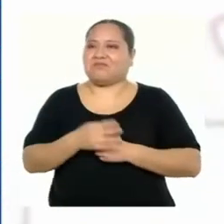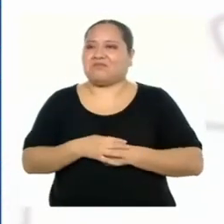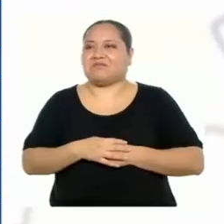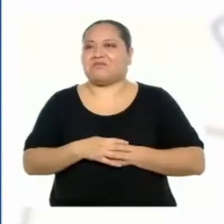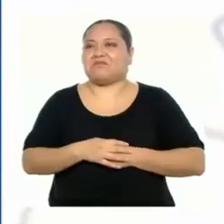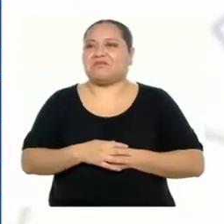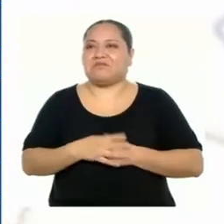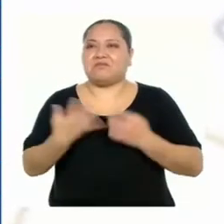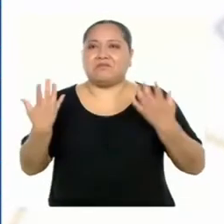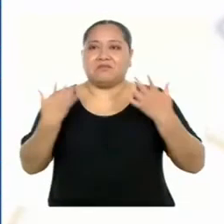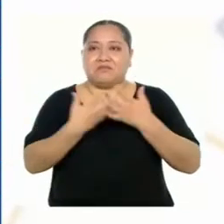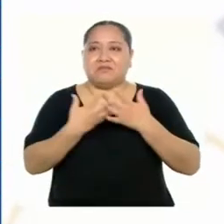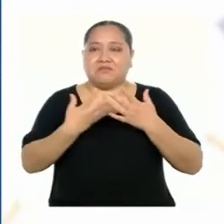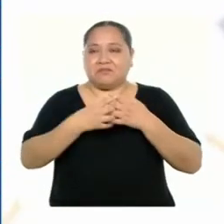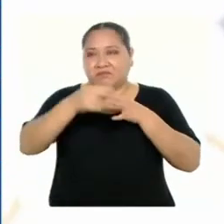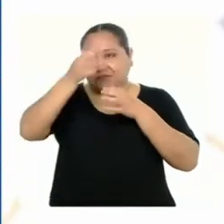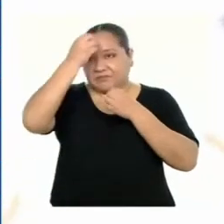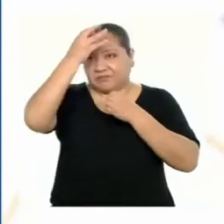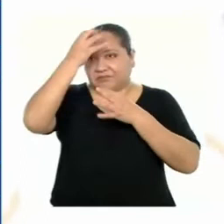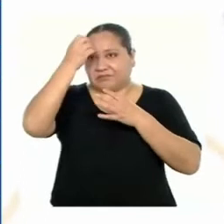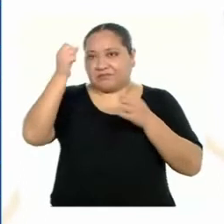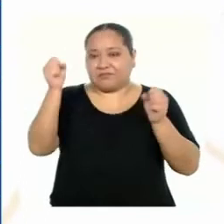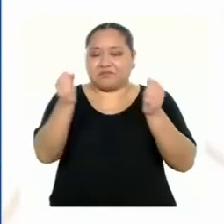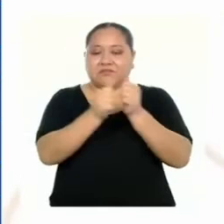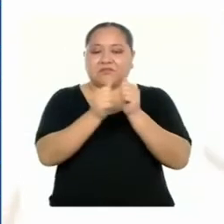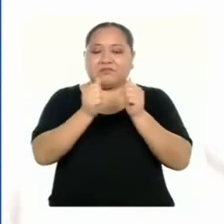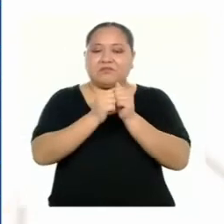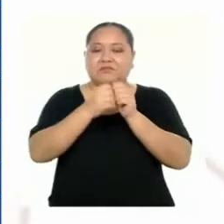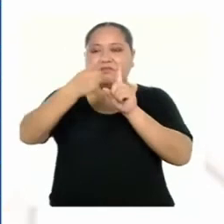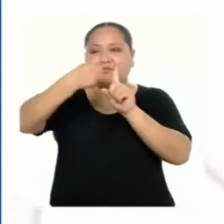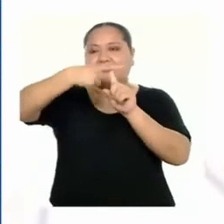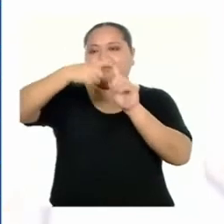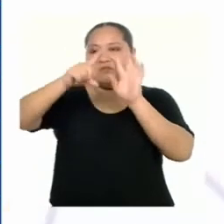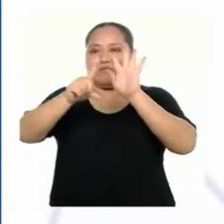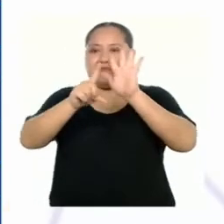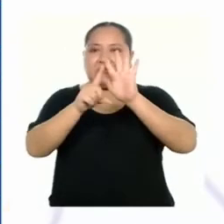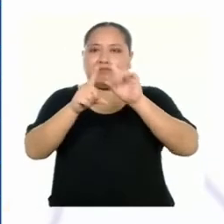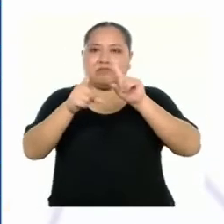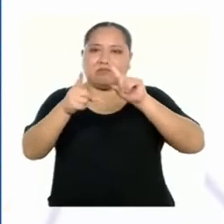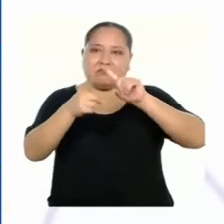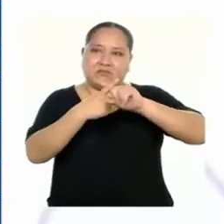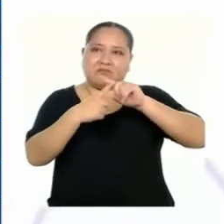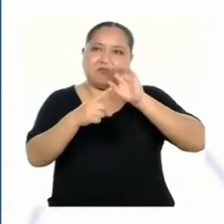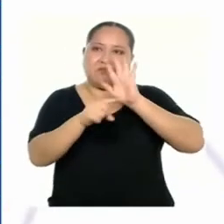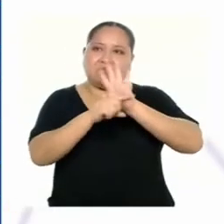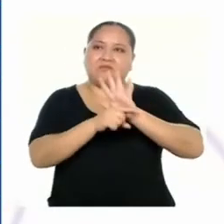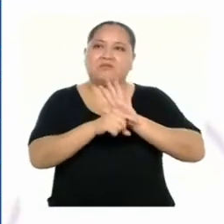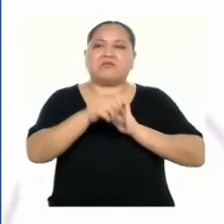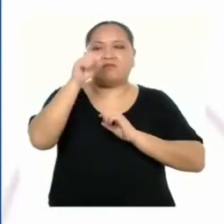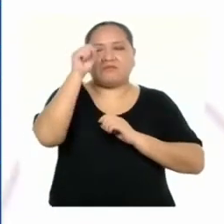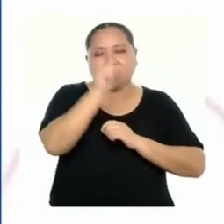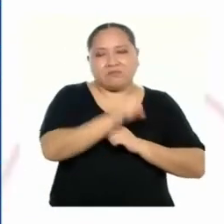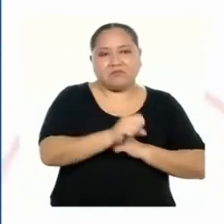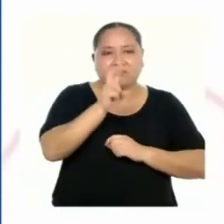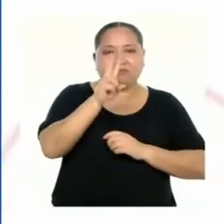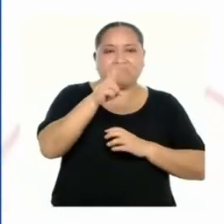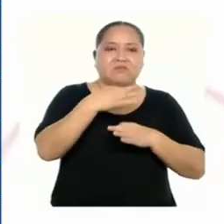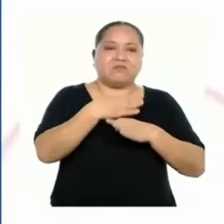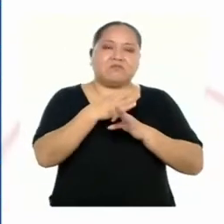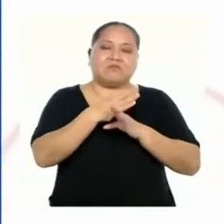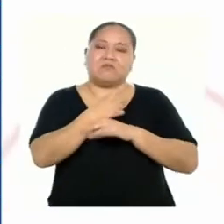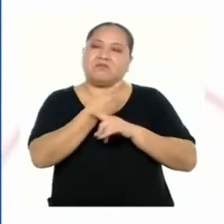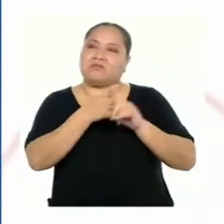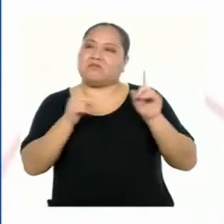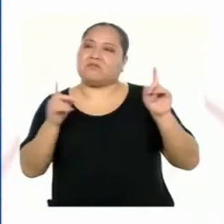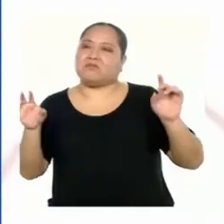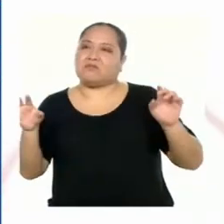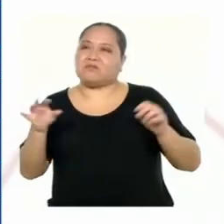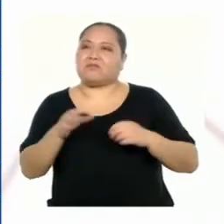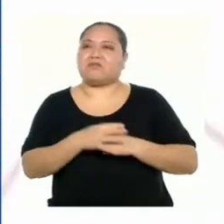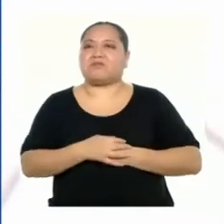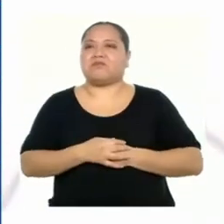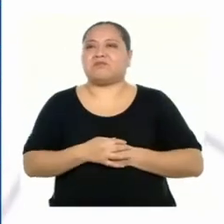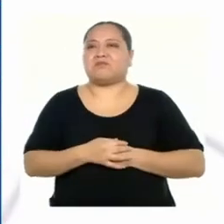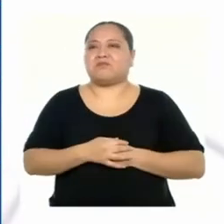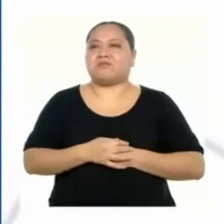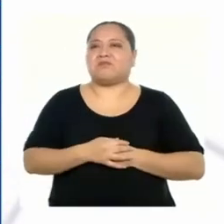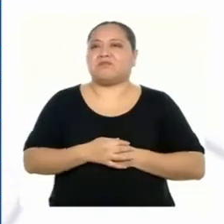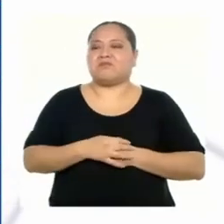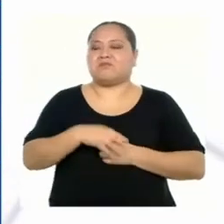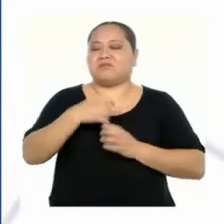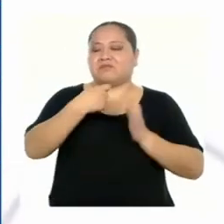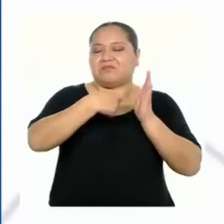¿Relacionamos los datos a través de operaciones? Sí. Y de dos maneras diferentes, al igual que el punto anterior.